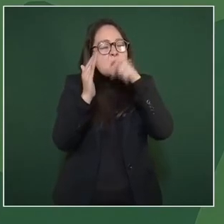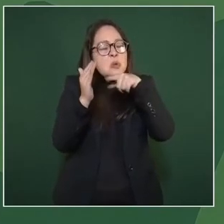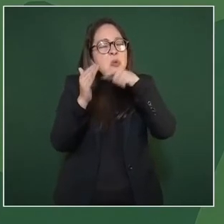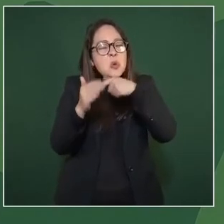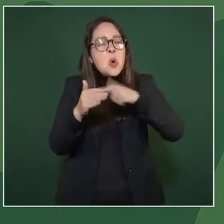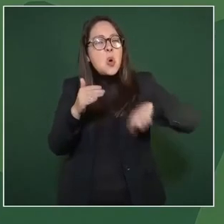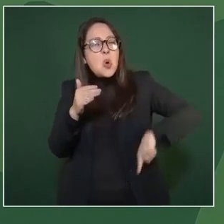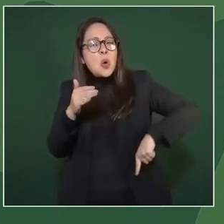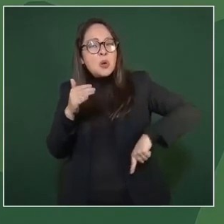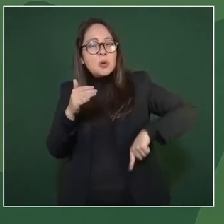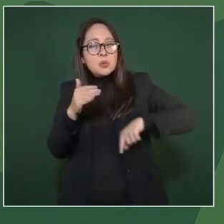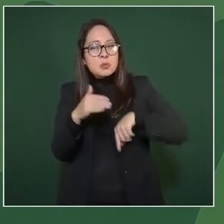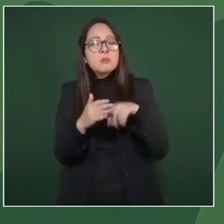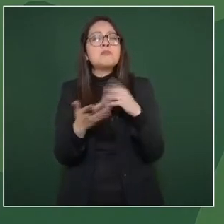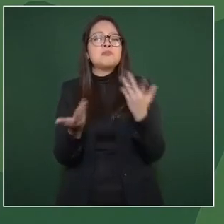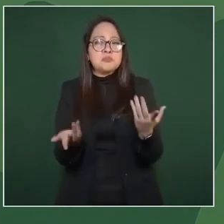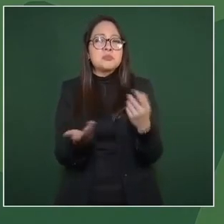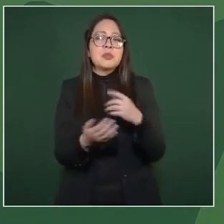porque aquí hay